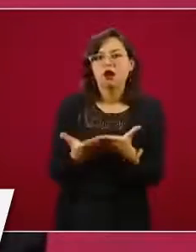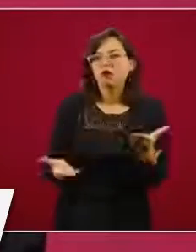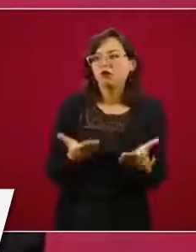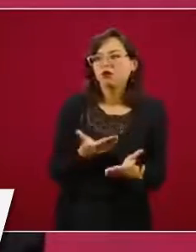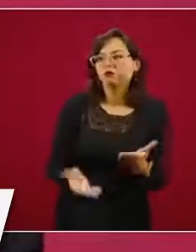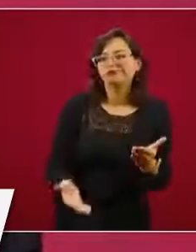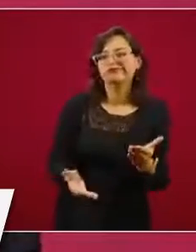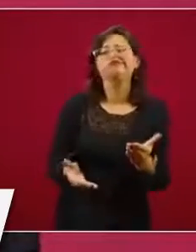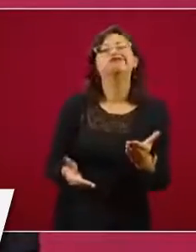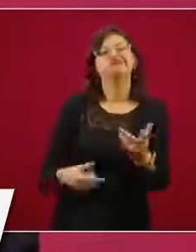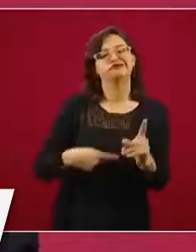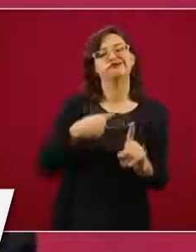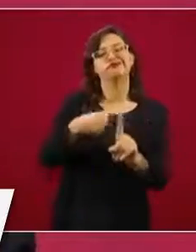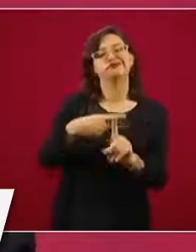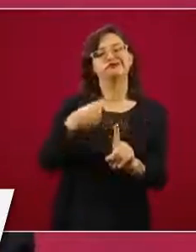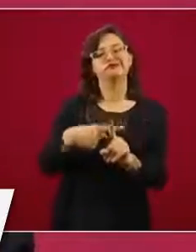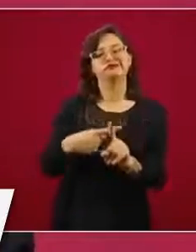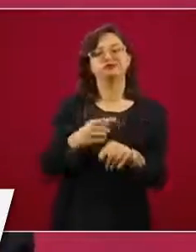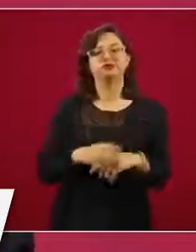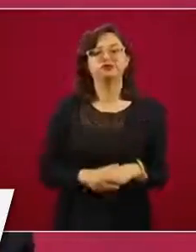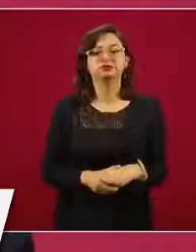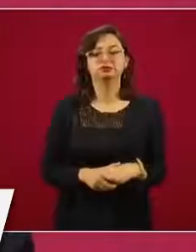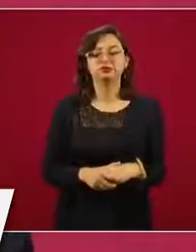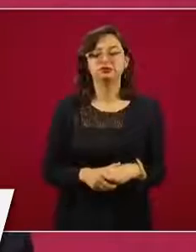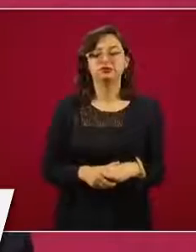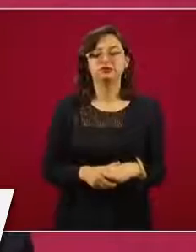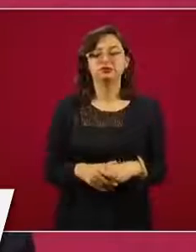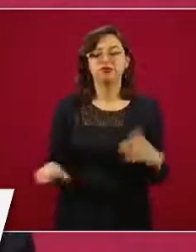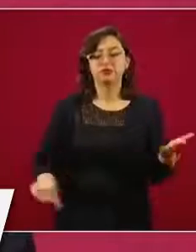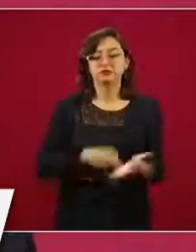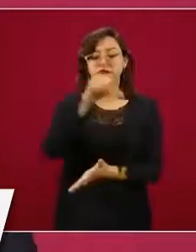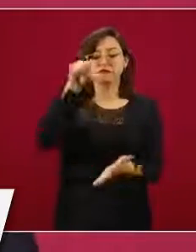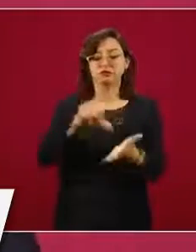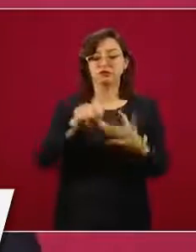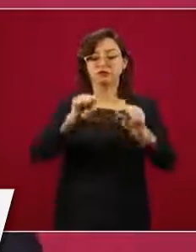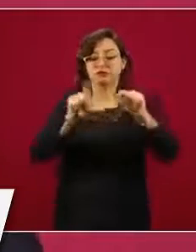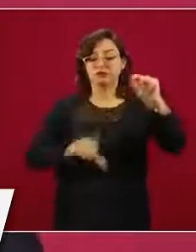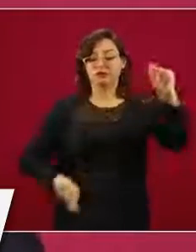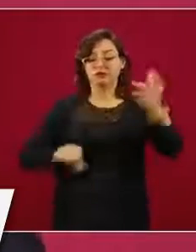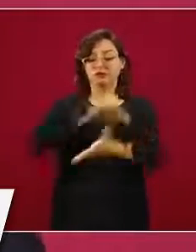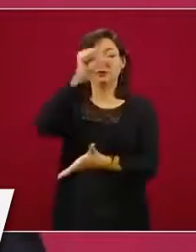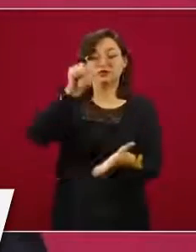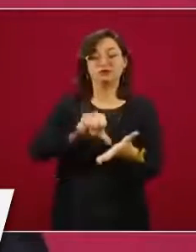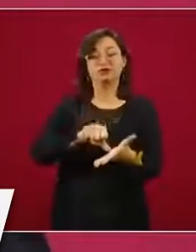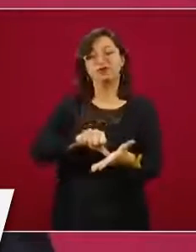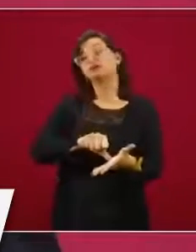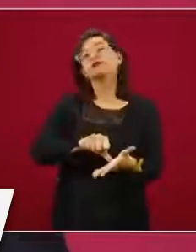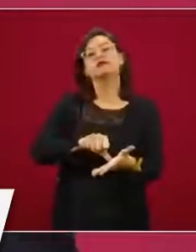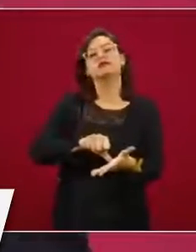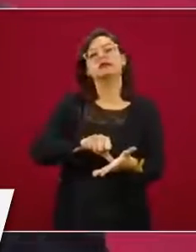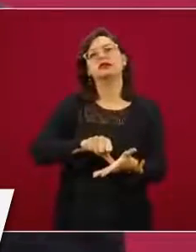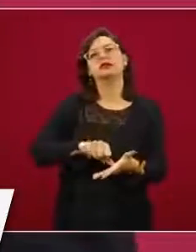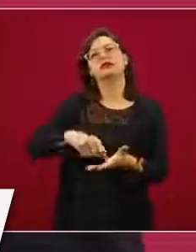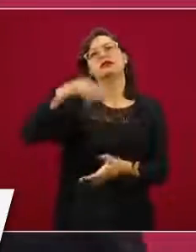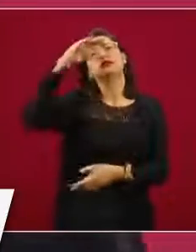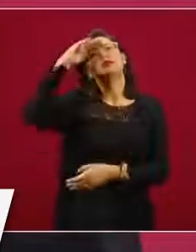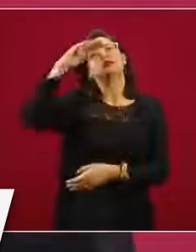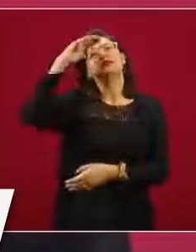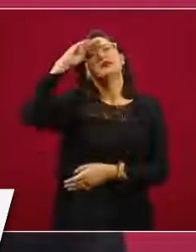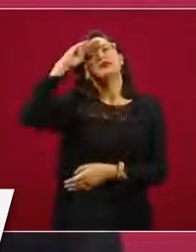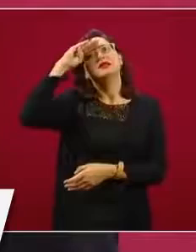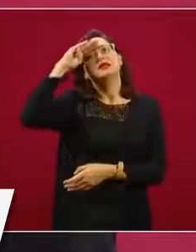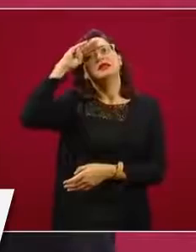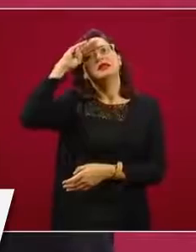caso del Valle de México se pensó en una primera proyección